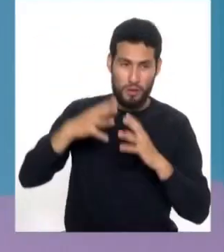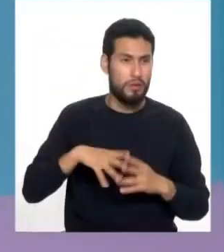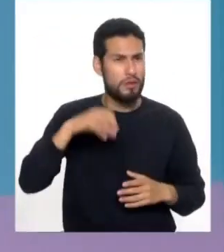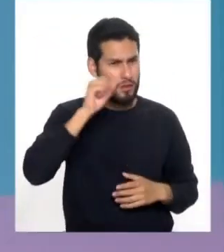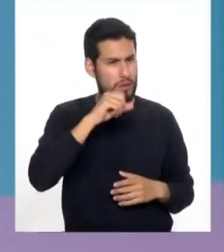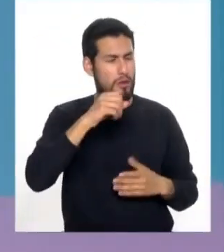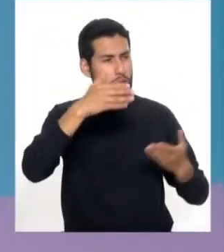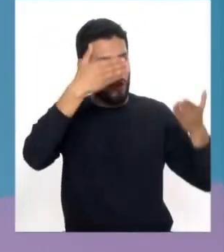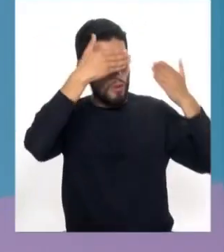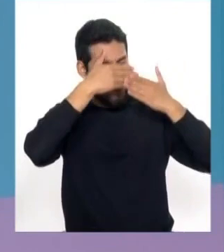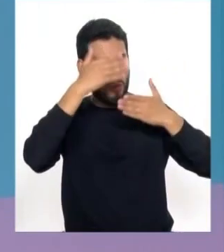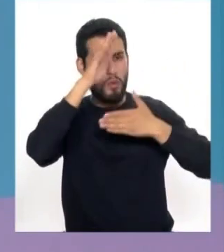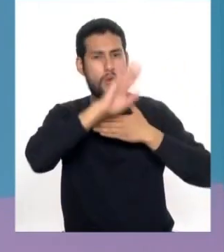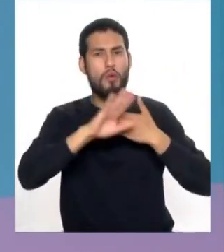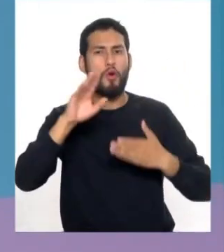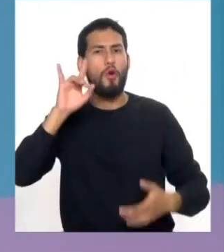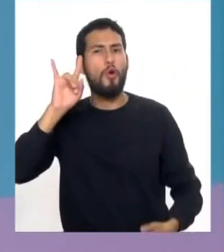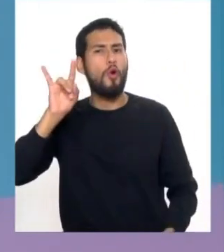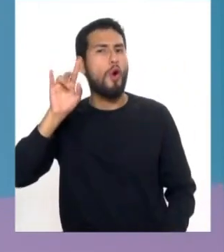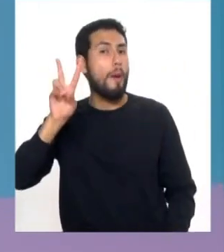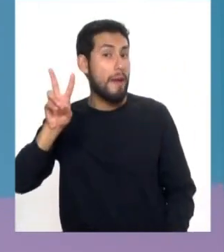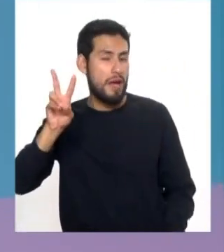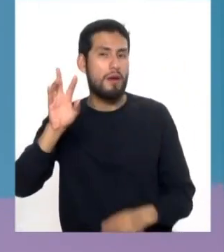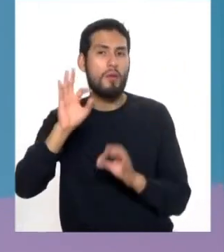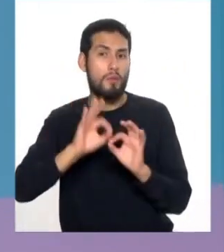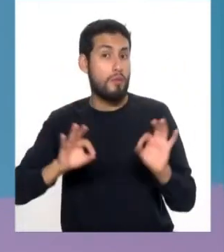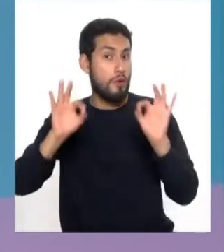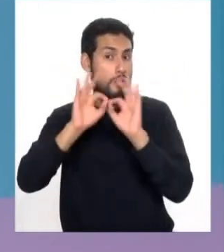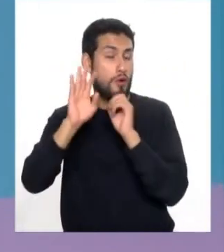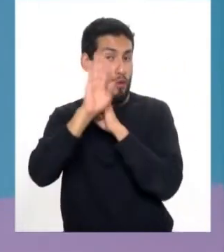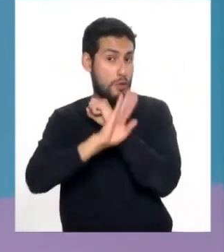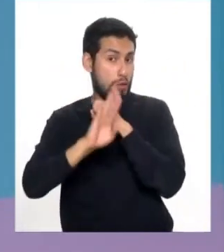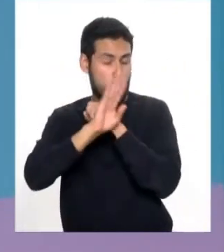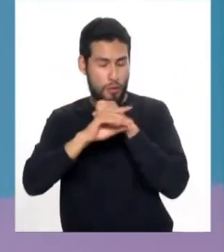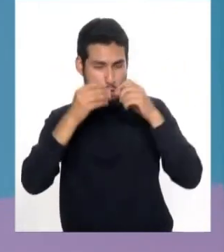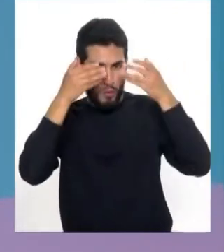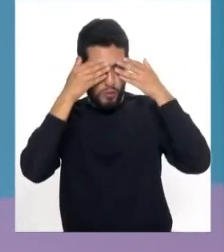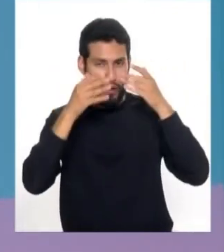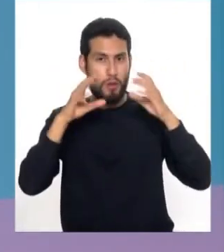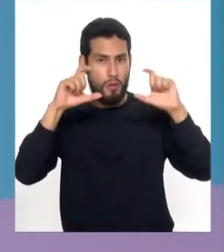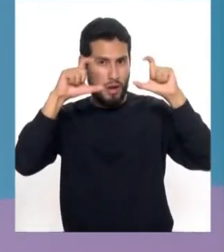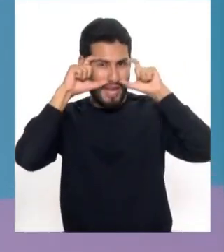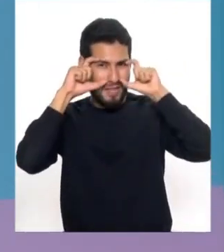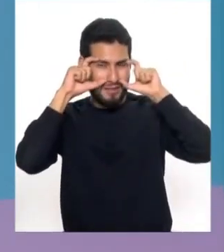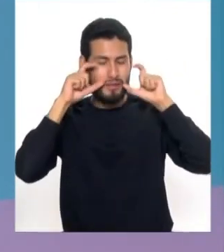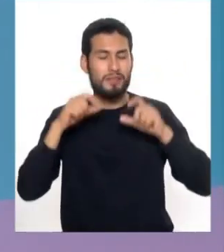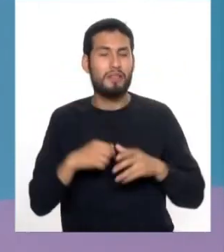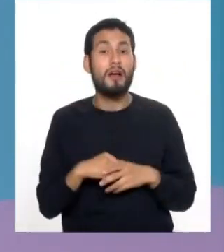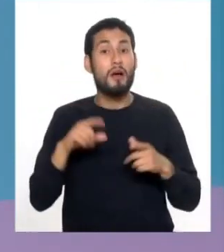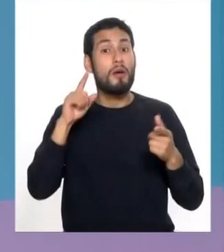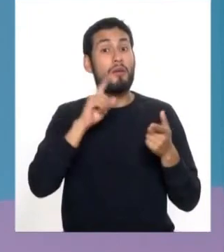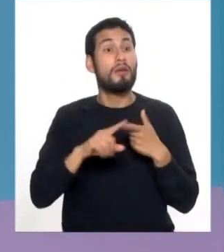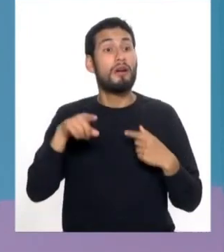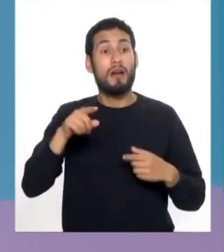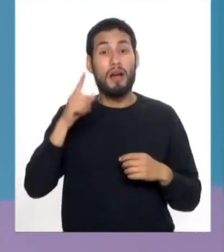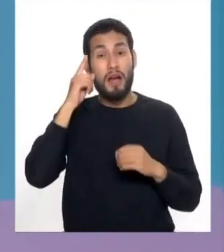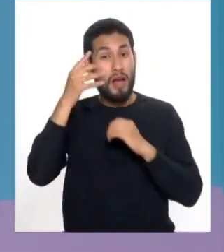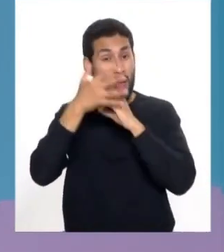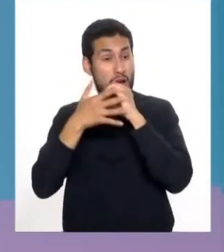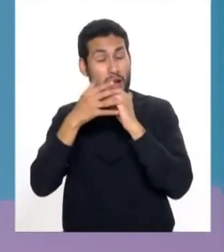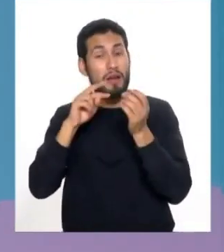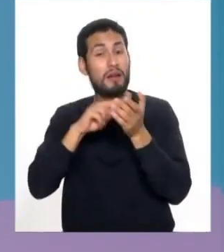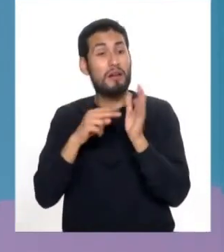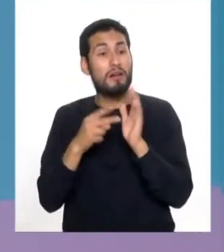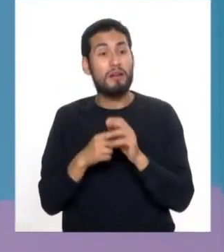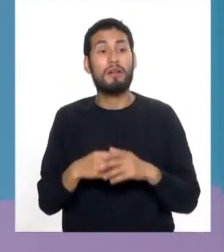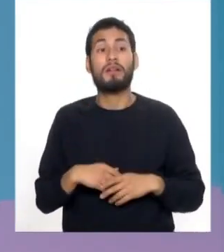protección ultravioleta. Ahora, es muy importante saber que la catarata no regresiona. Es decir, que nosotros podemos